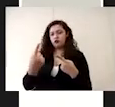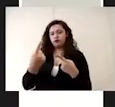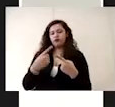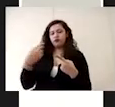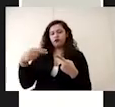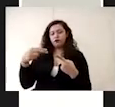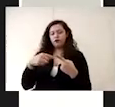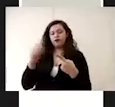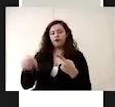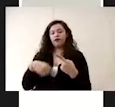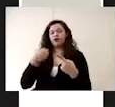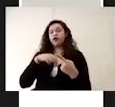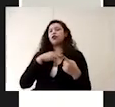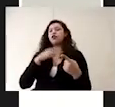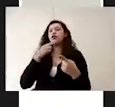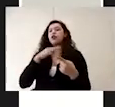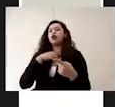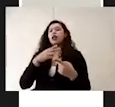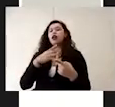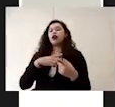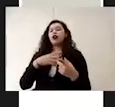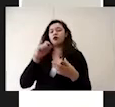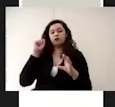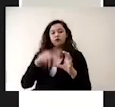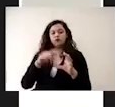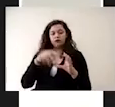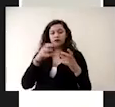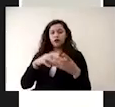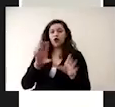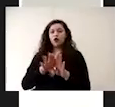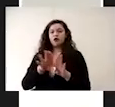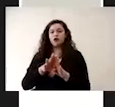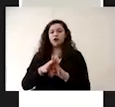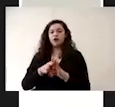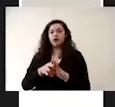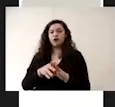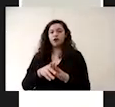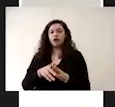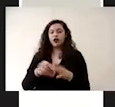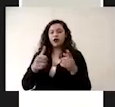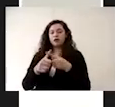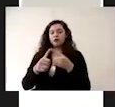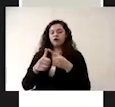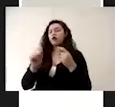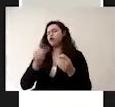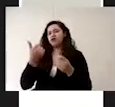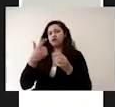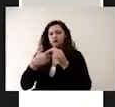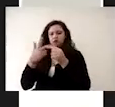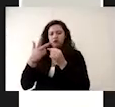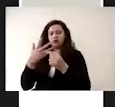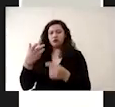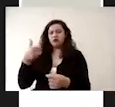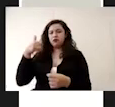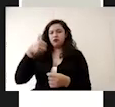La manera en que nosotros vamos a colocar la pastilla es presionando con el pulgar o con algún otro dedo directamente